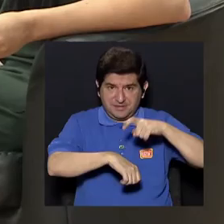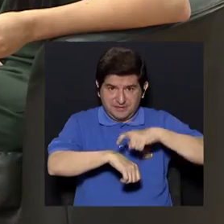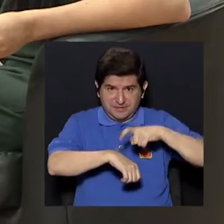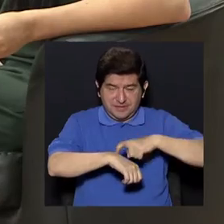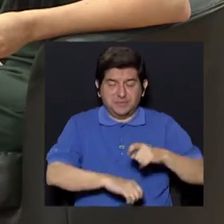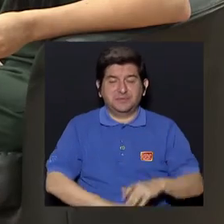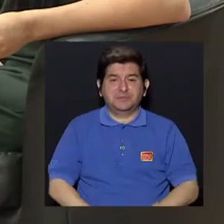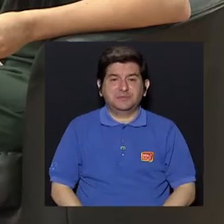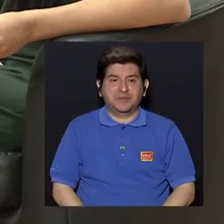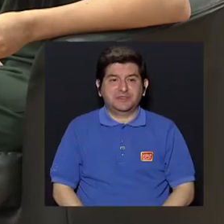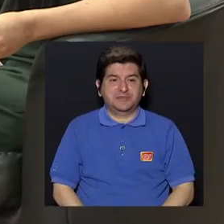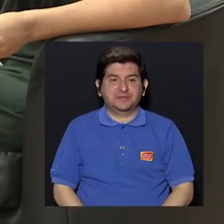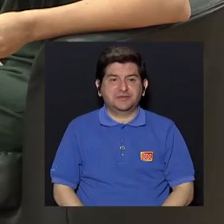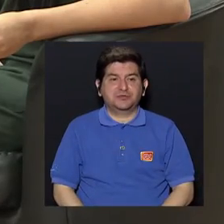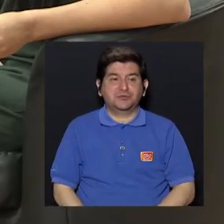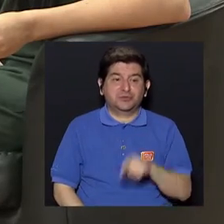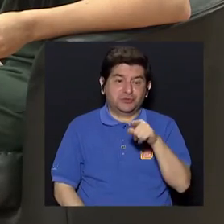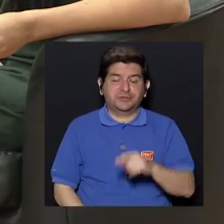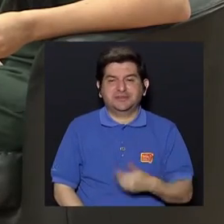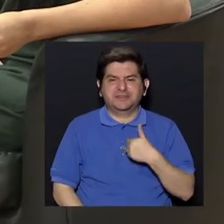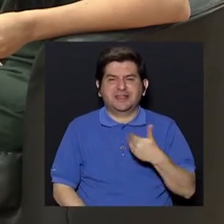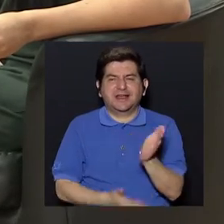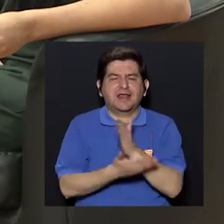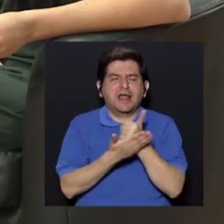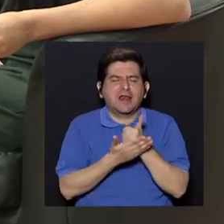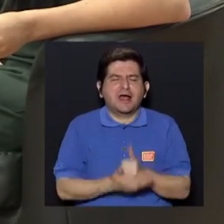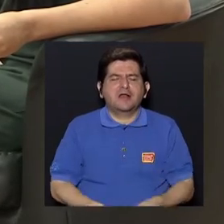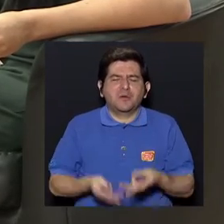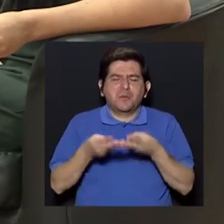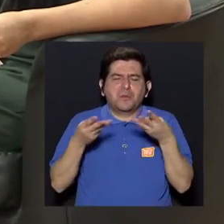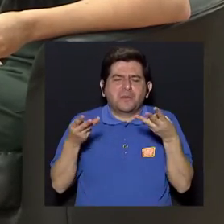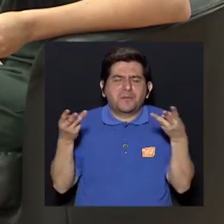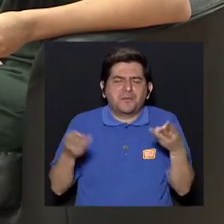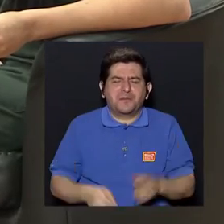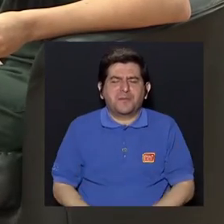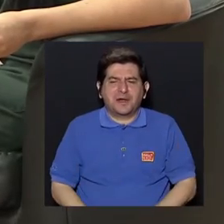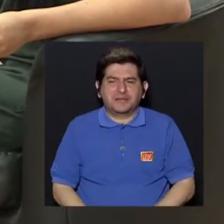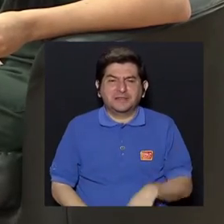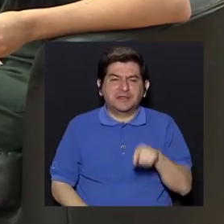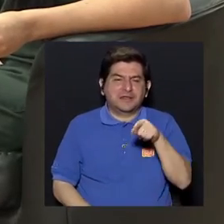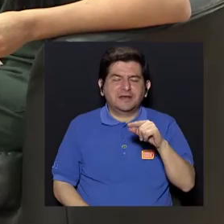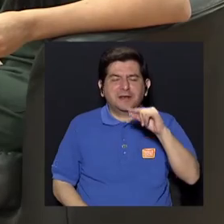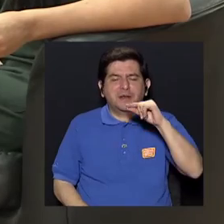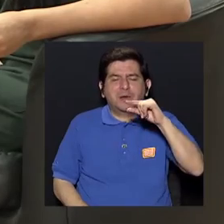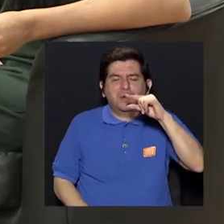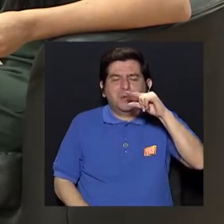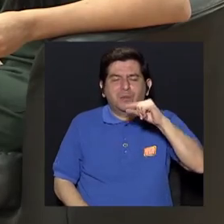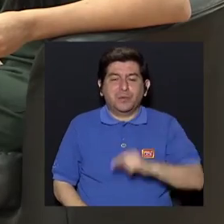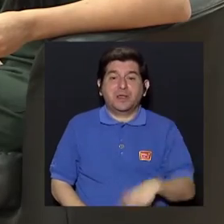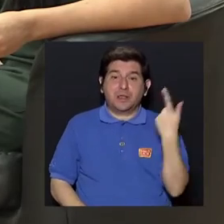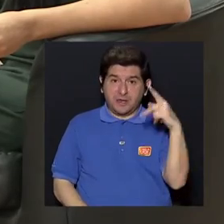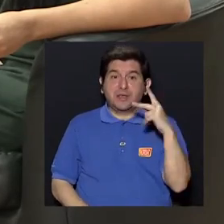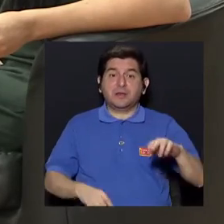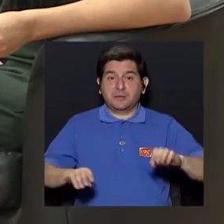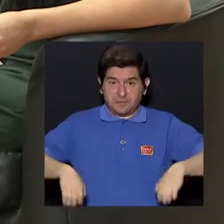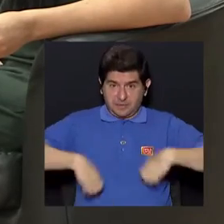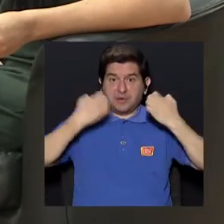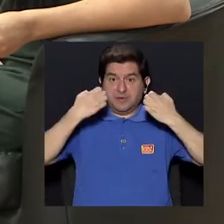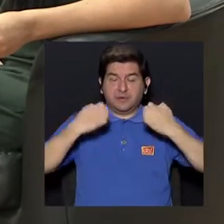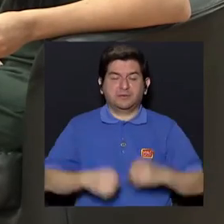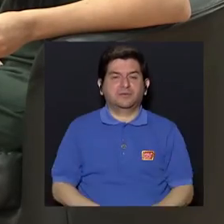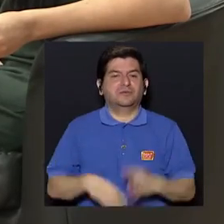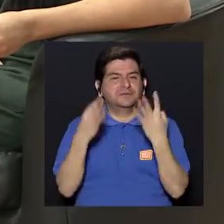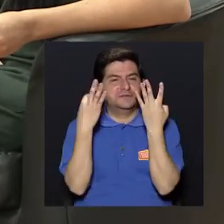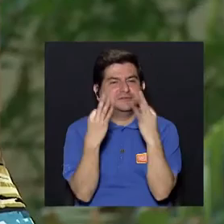por decirlo así, activar, tiene algún residual ahí, podría activarlo y podría haber algún tipo de riesgo. Entonces, esta sí,